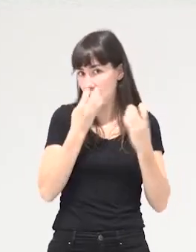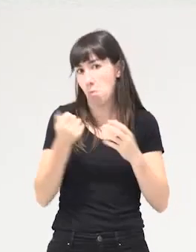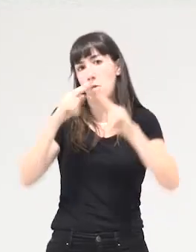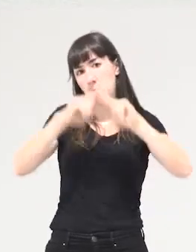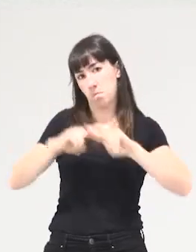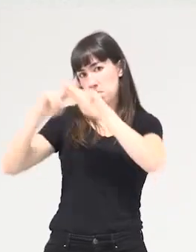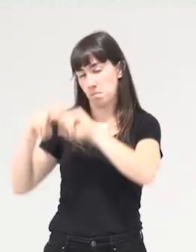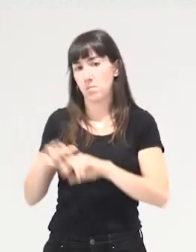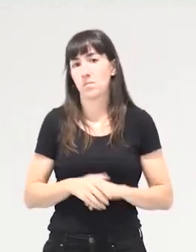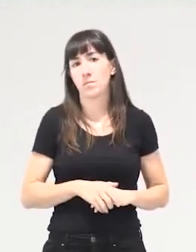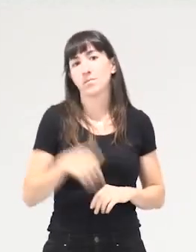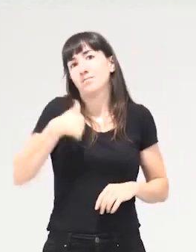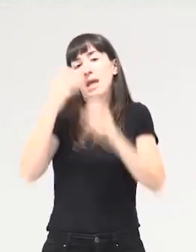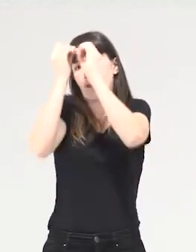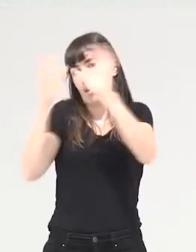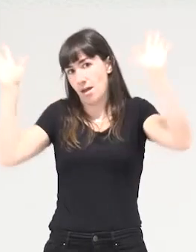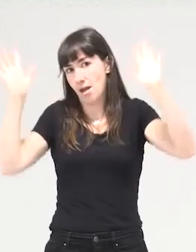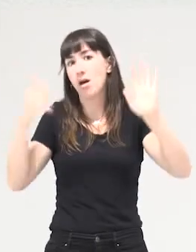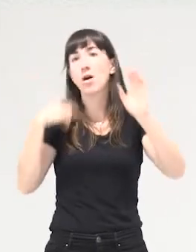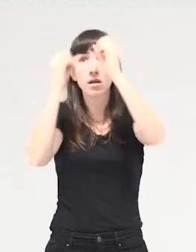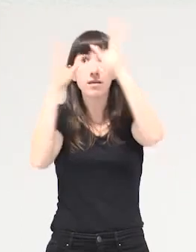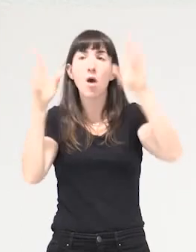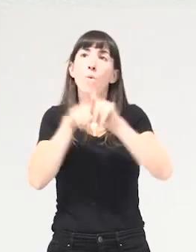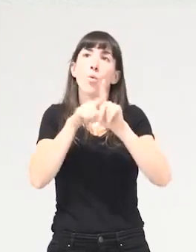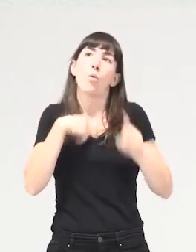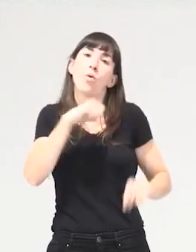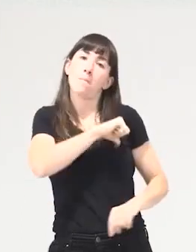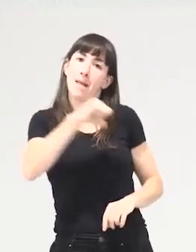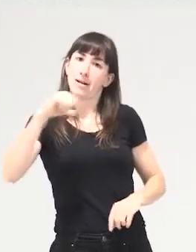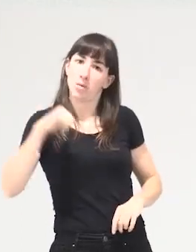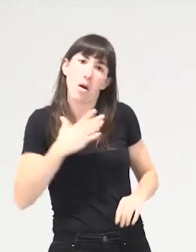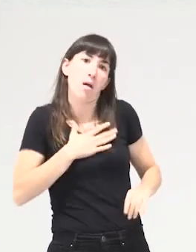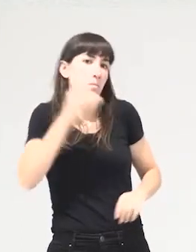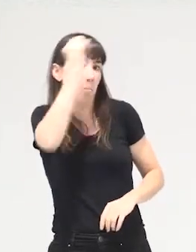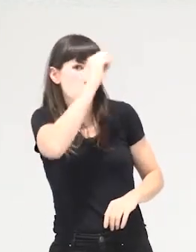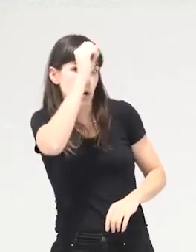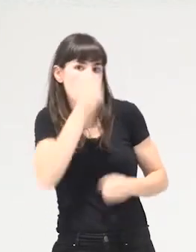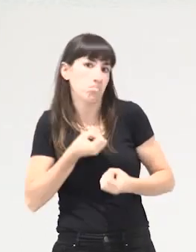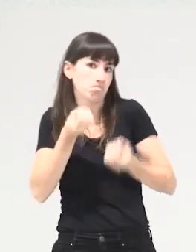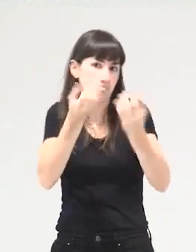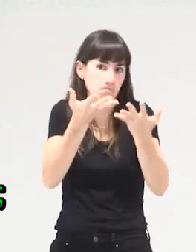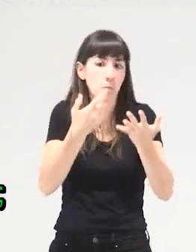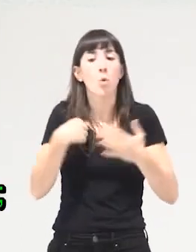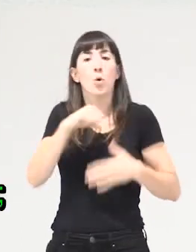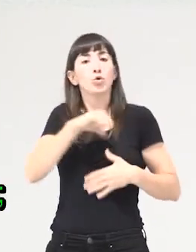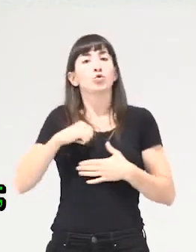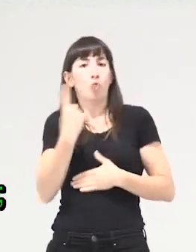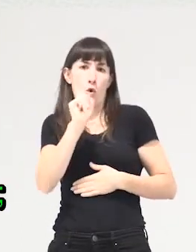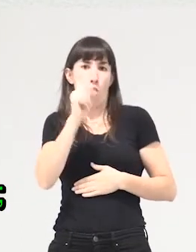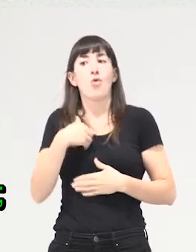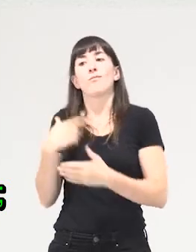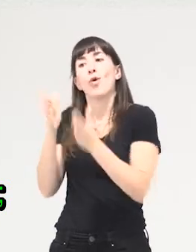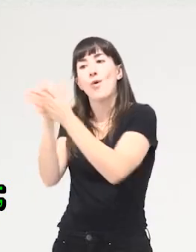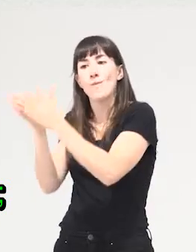situando, ojo, o sea, desde una visión particular, o sea, yo voy a compartir más o menos mi visión dialogada con otras compañeras, tampoco es que me la